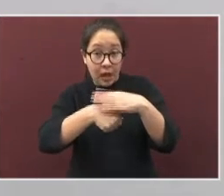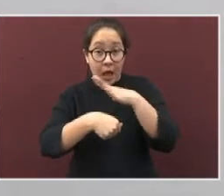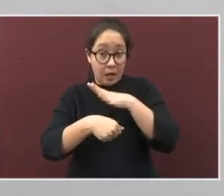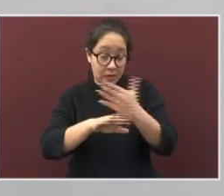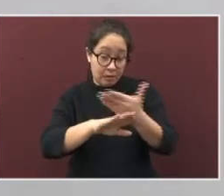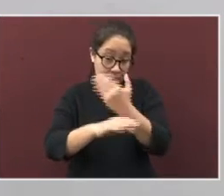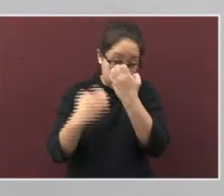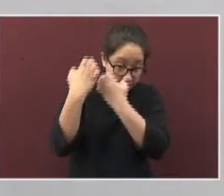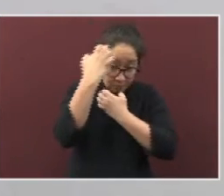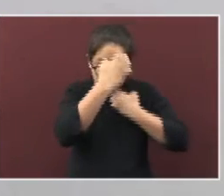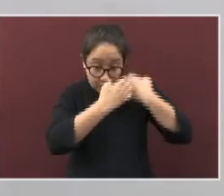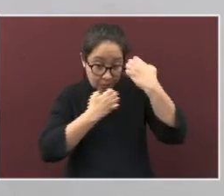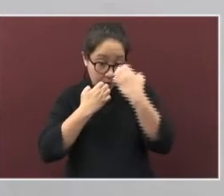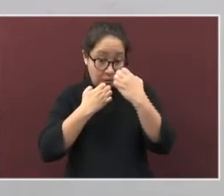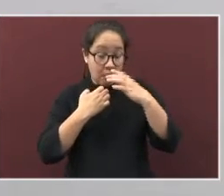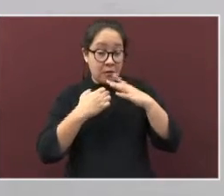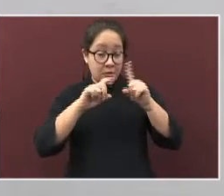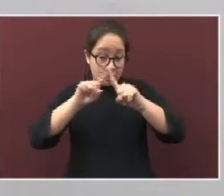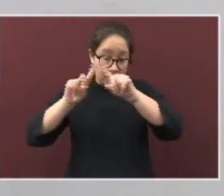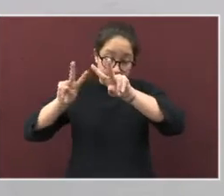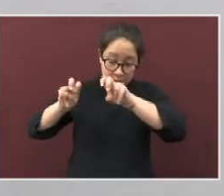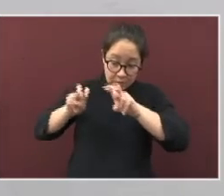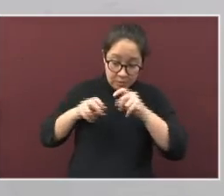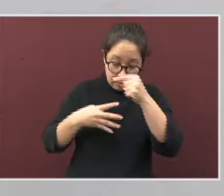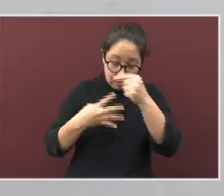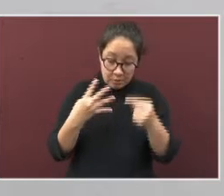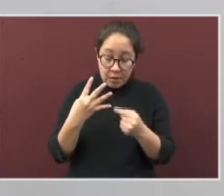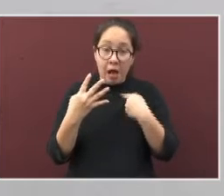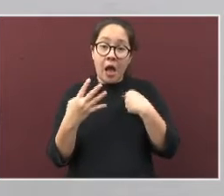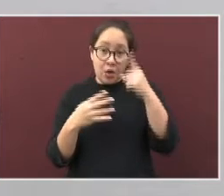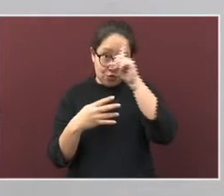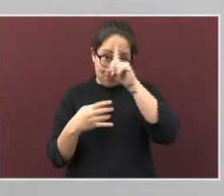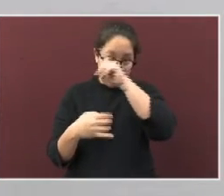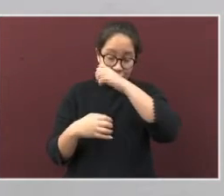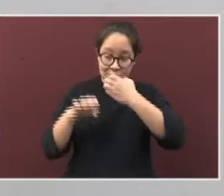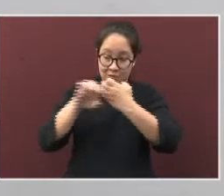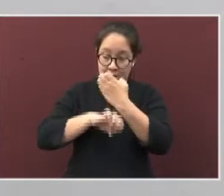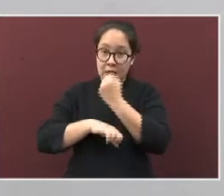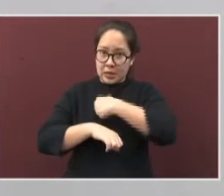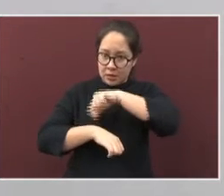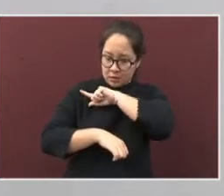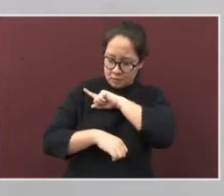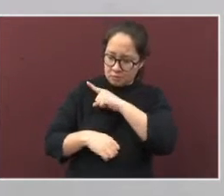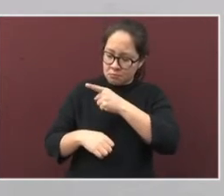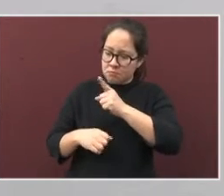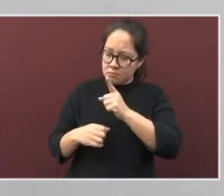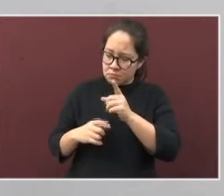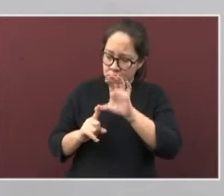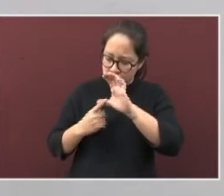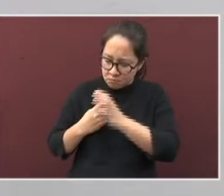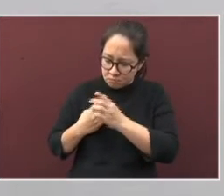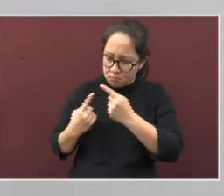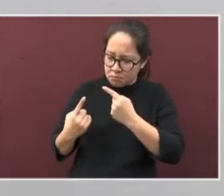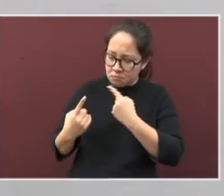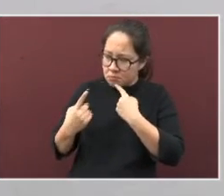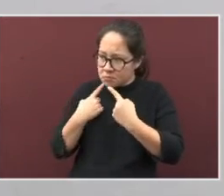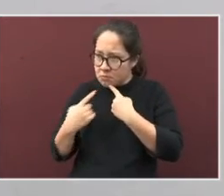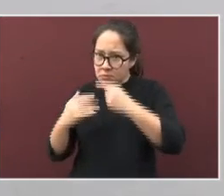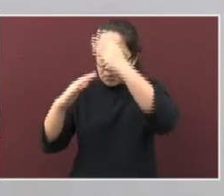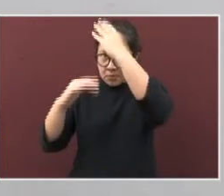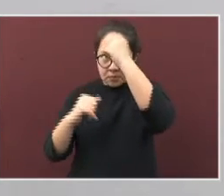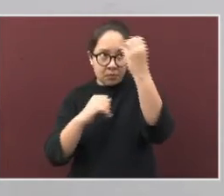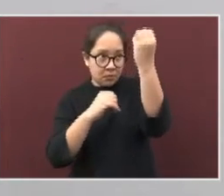análisis de los indicadores, el Comité Técnico del Consejo Estatal de Salud detalla el nuevo semáforo epidemiológico en el